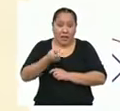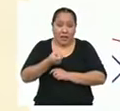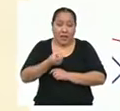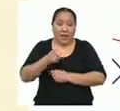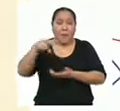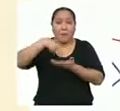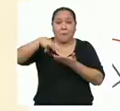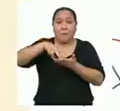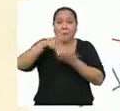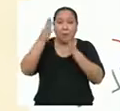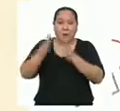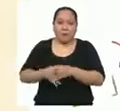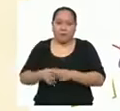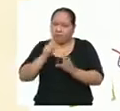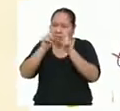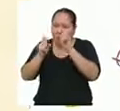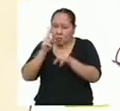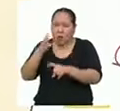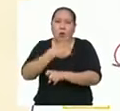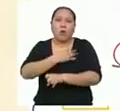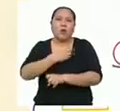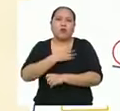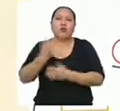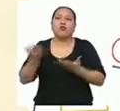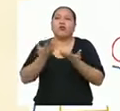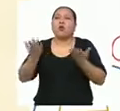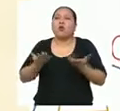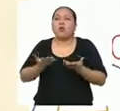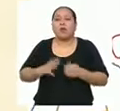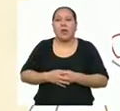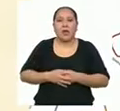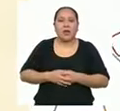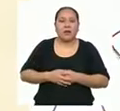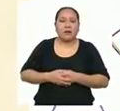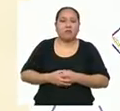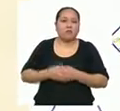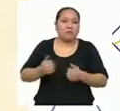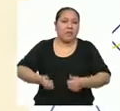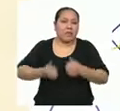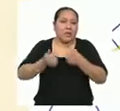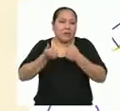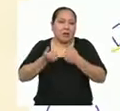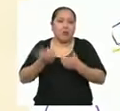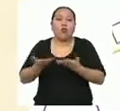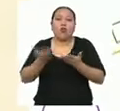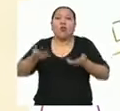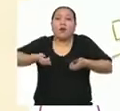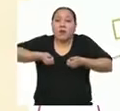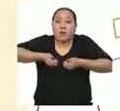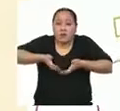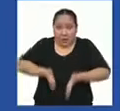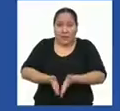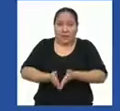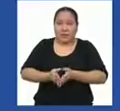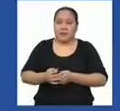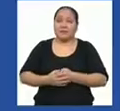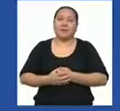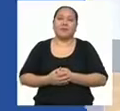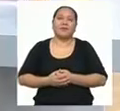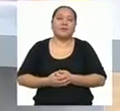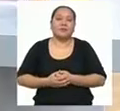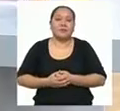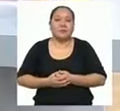especialmente por la edad que tienen, el origen de cada una y uno y el lugar de residencia actual.